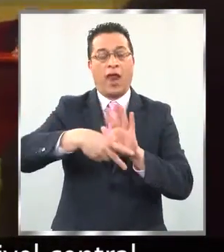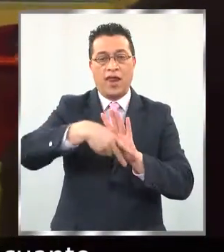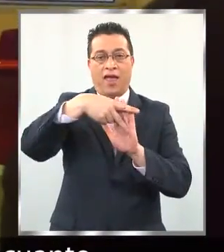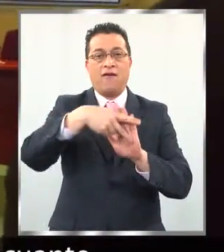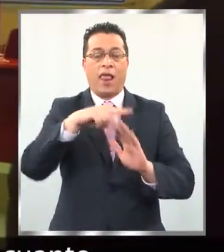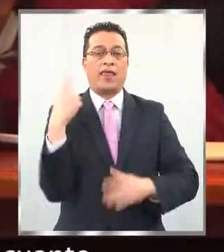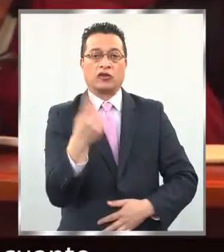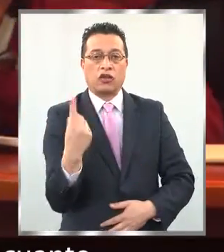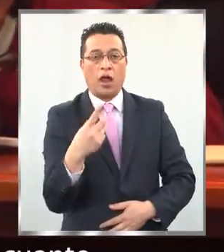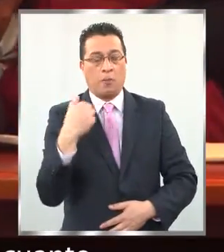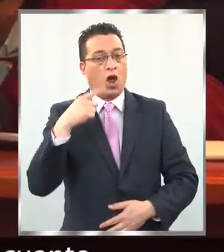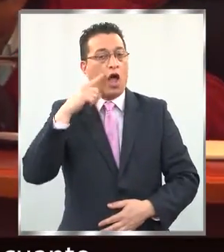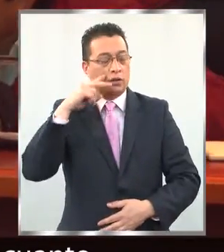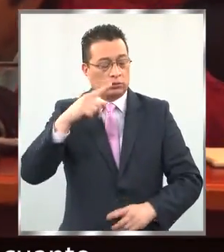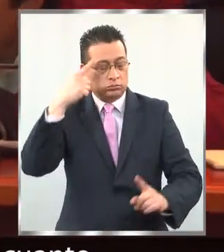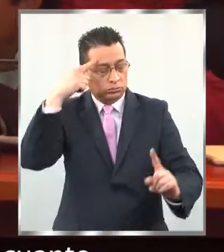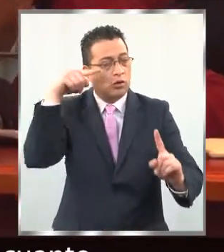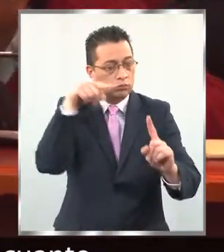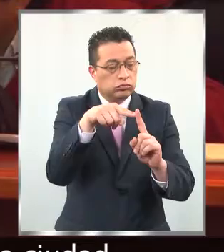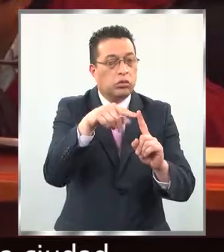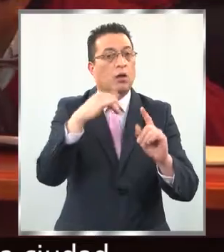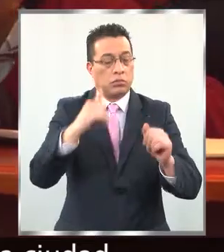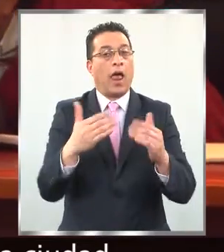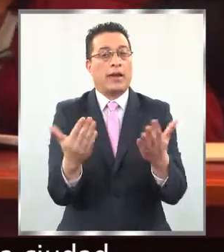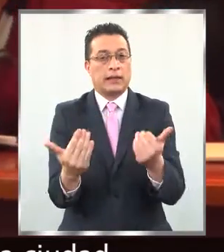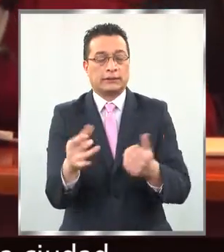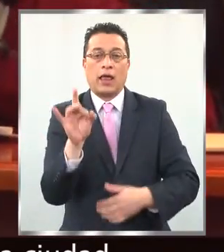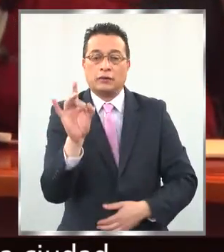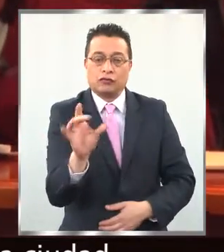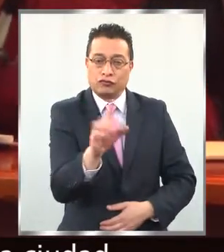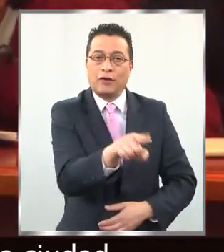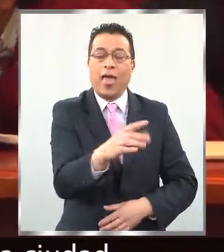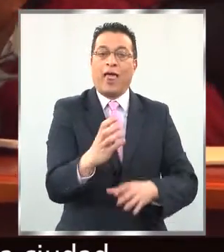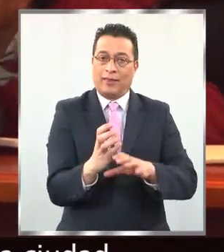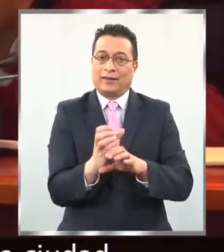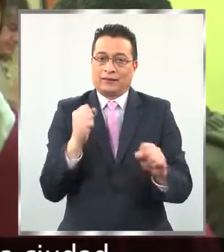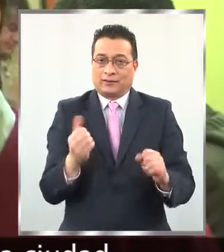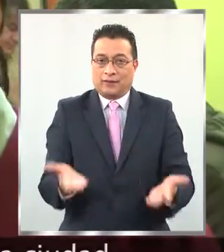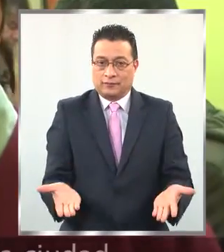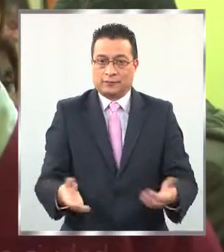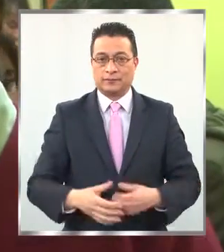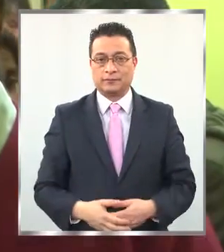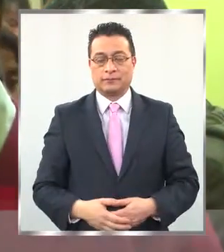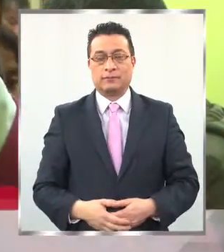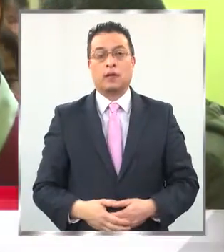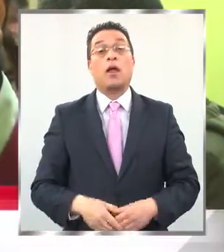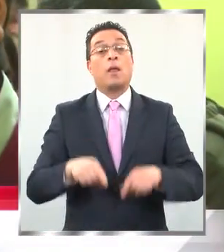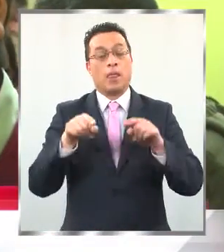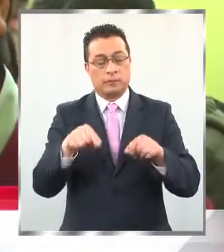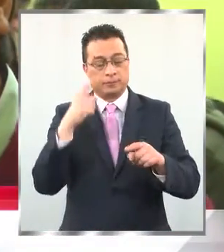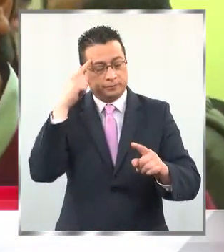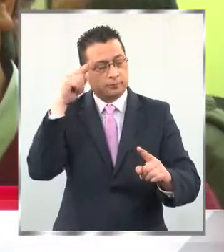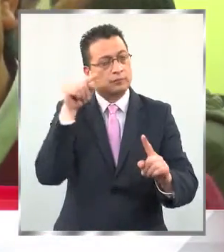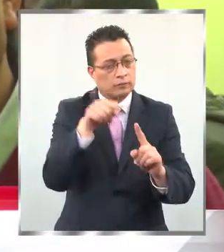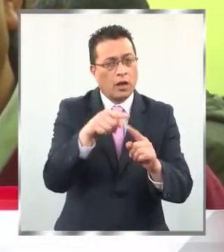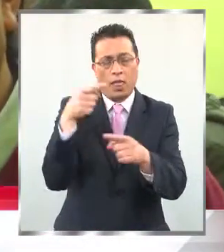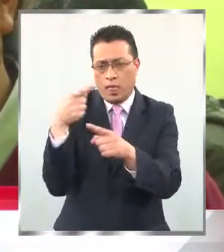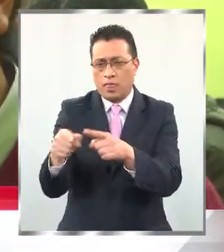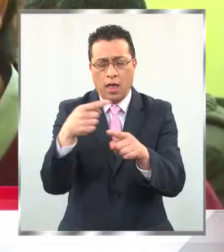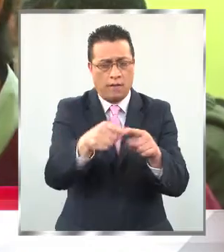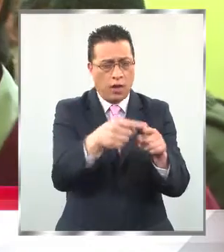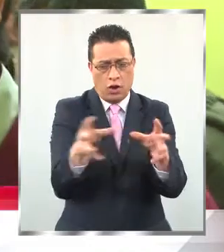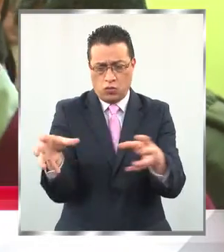central, pero sin perder el norte en cuanto a las necesidades propias de la ciudad. Hemos convocado a diferentes